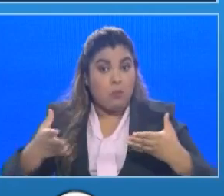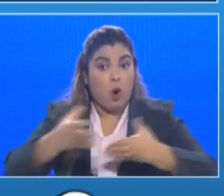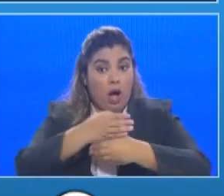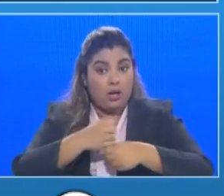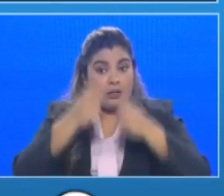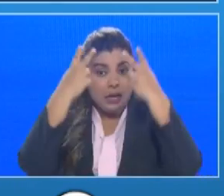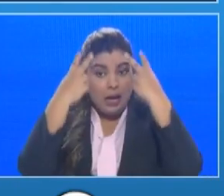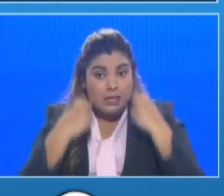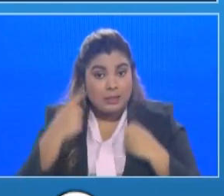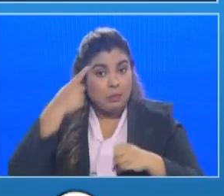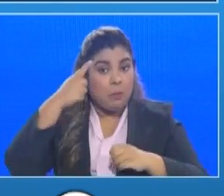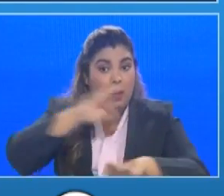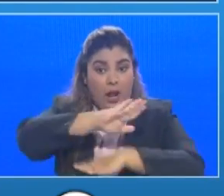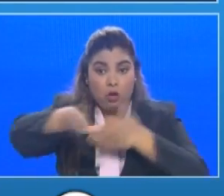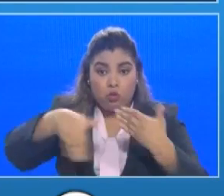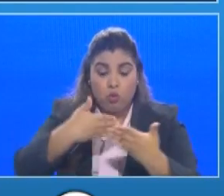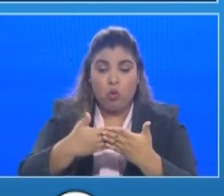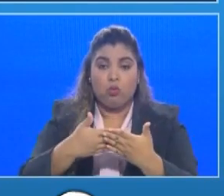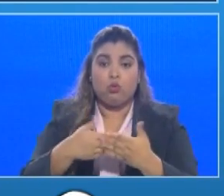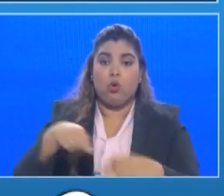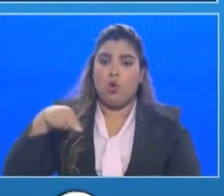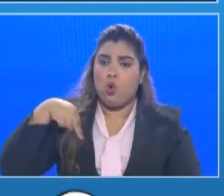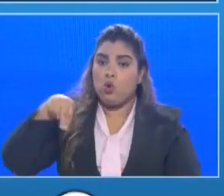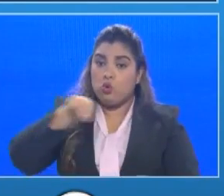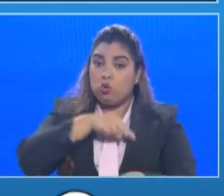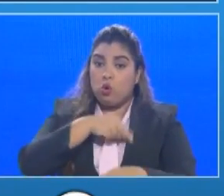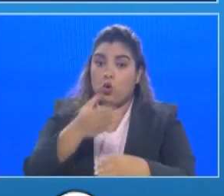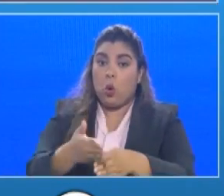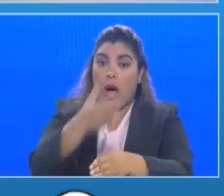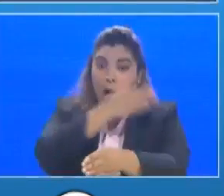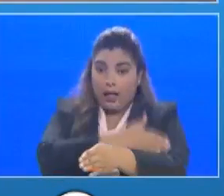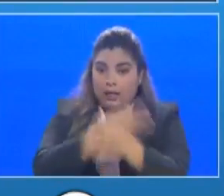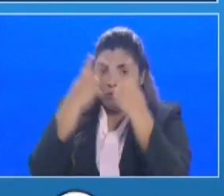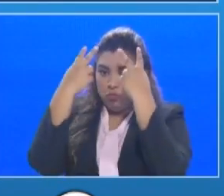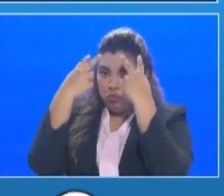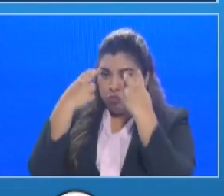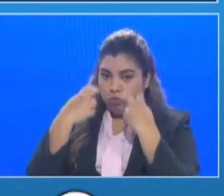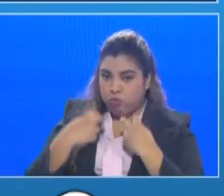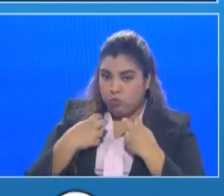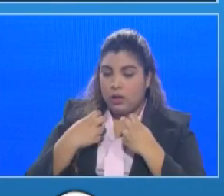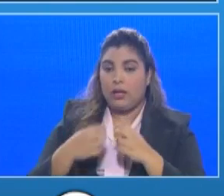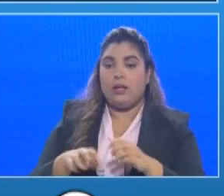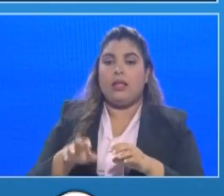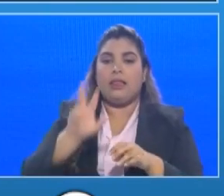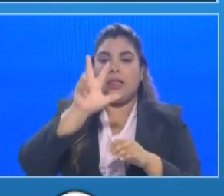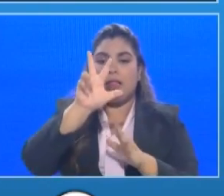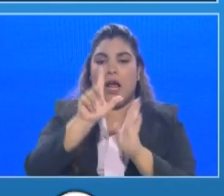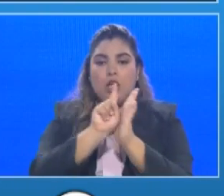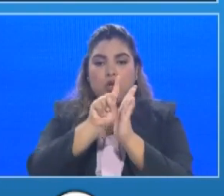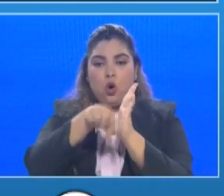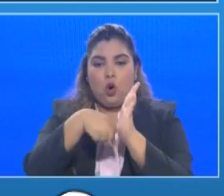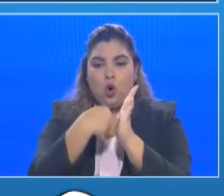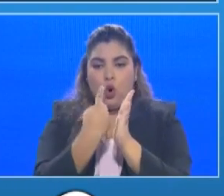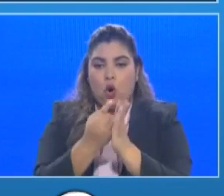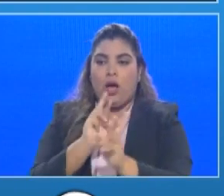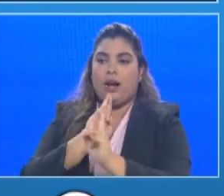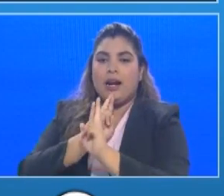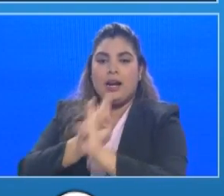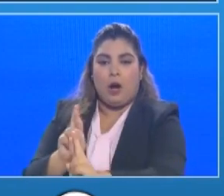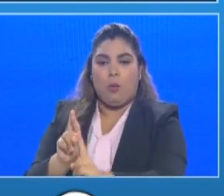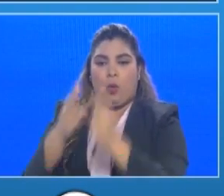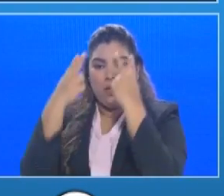hacíamos las pruebas en tres días en tres horas se daba el resultado pero ahora que tenemos un mayor